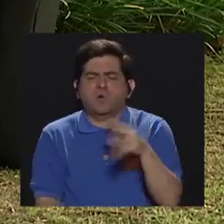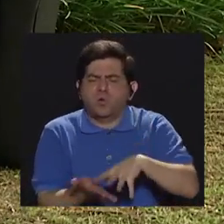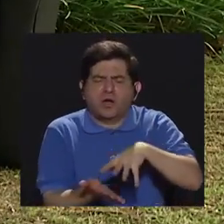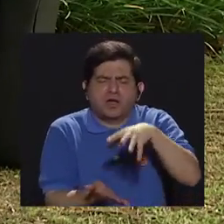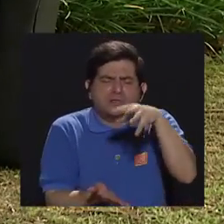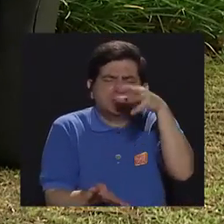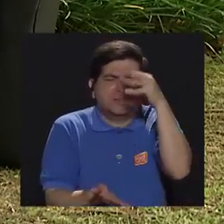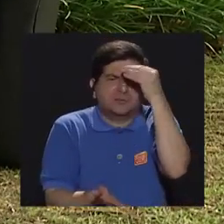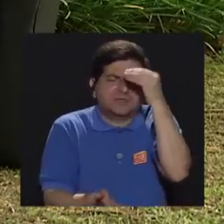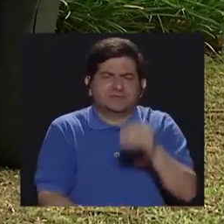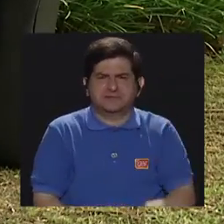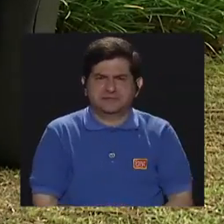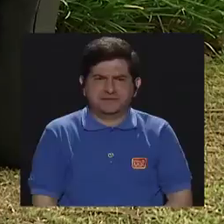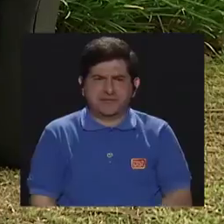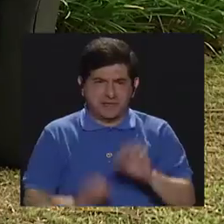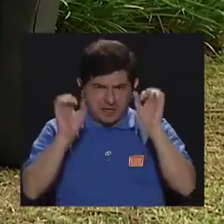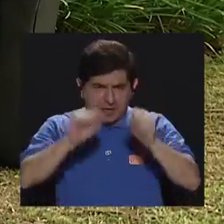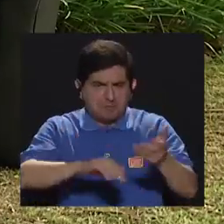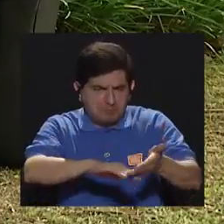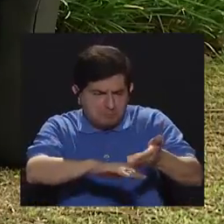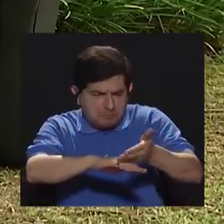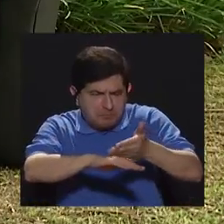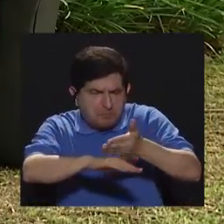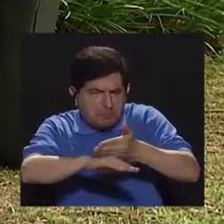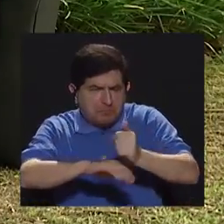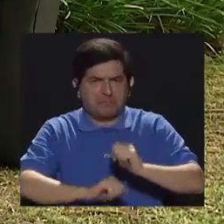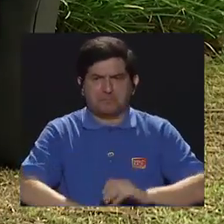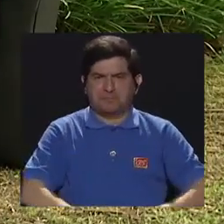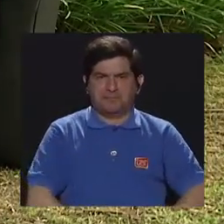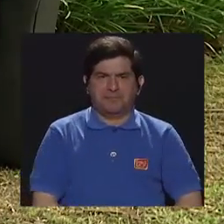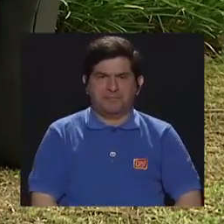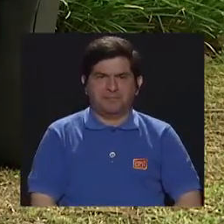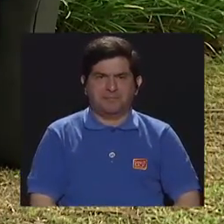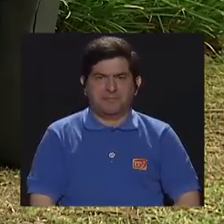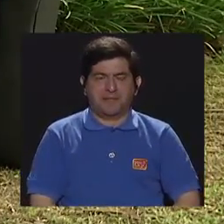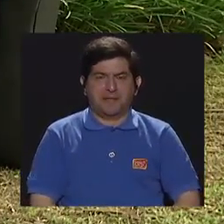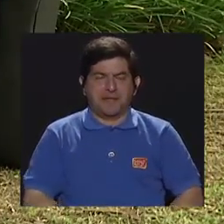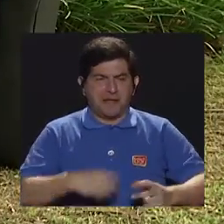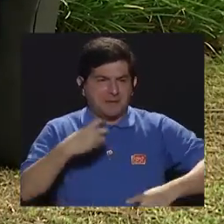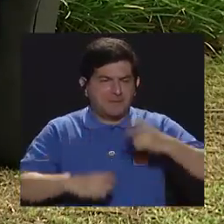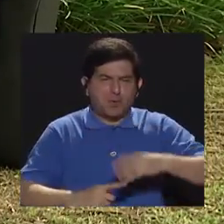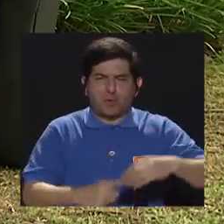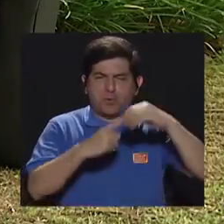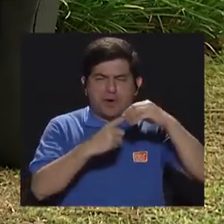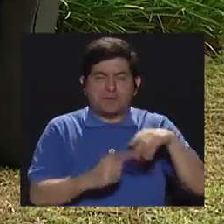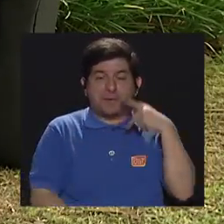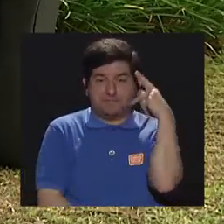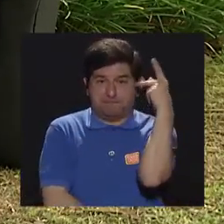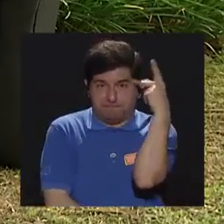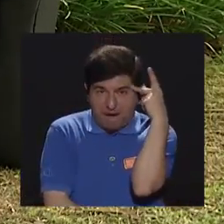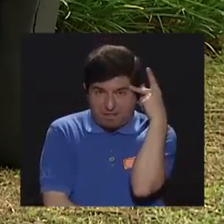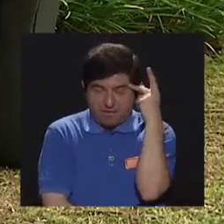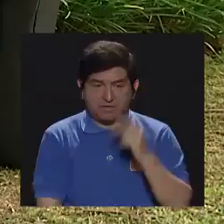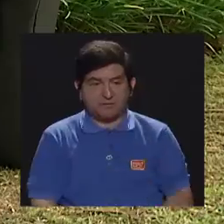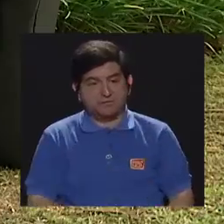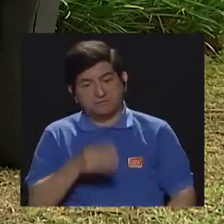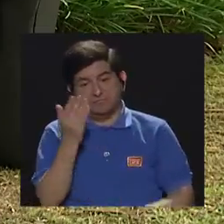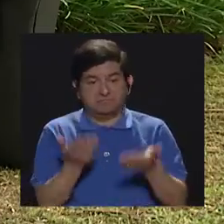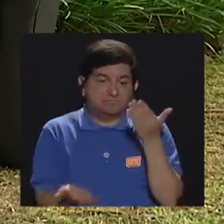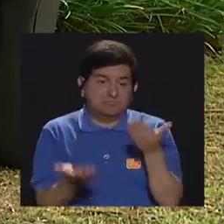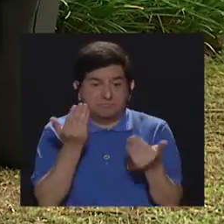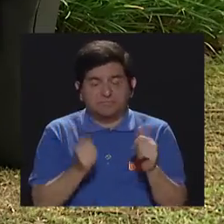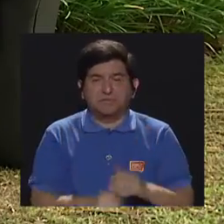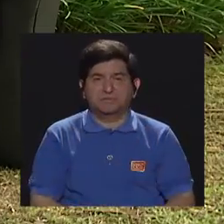aprendizaje, cuál es el aprendizaje que ha logrado el niño, ¿verdad? Aquí el mayor problema se da cuando los padres de familia dejan